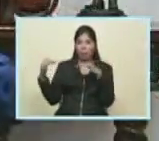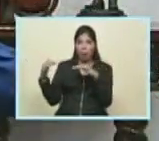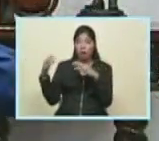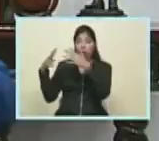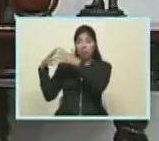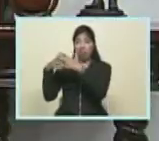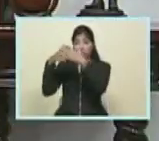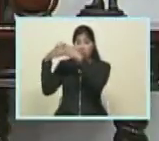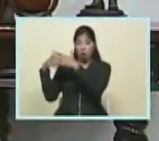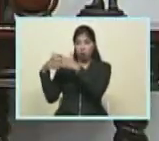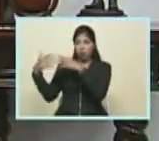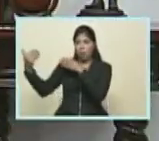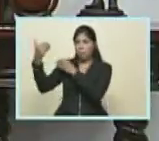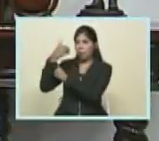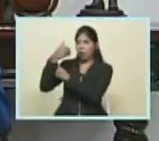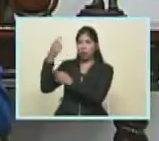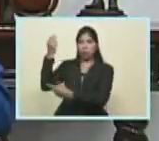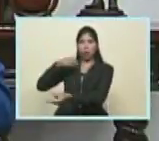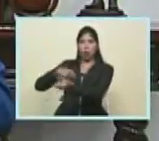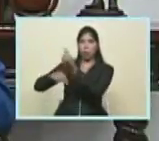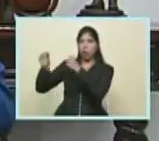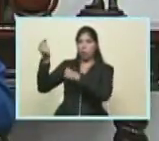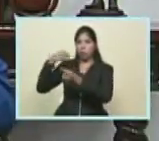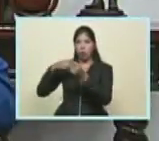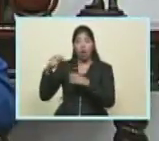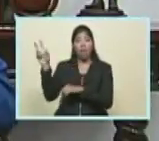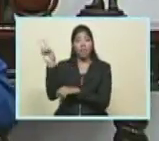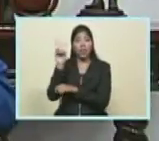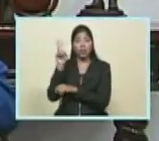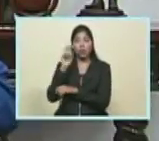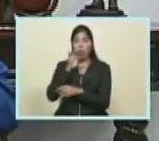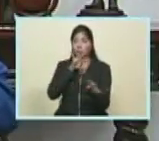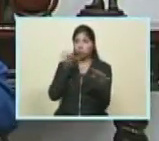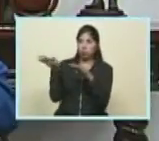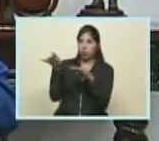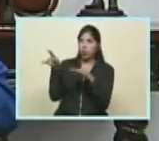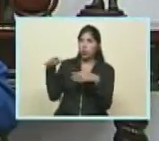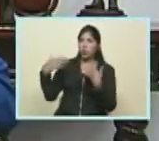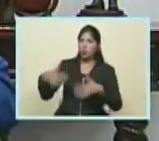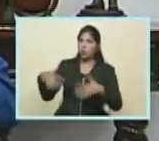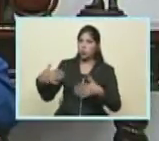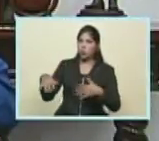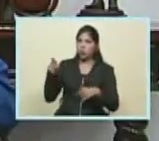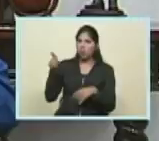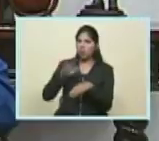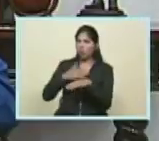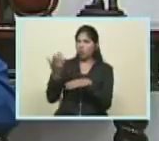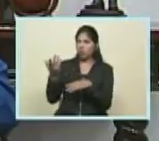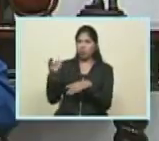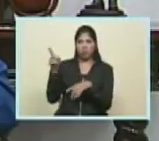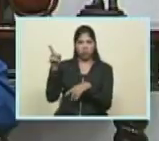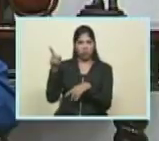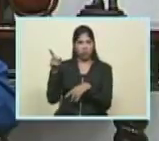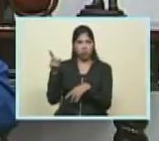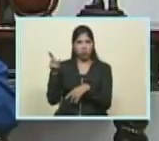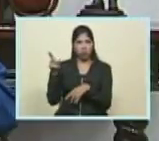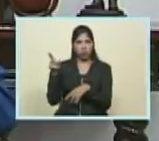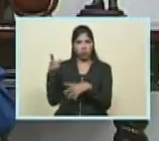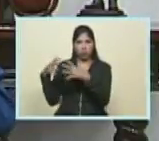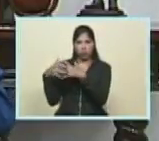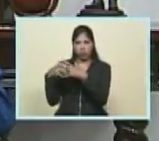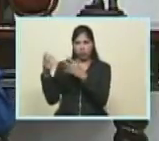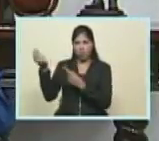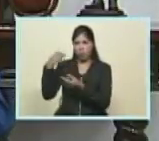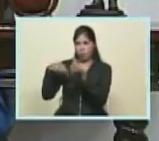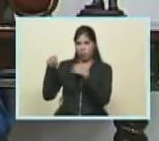imperio estadounidense contra Venezuela, cuando estos países ven la agresión de los herederos de las viejas, de los